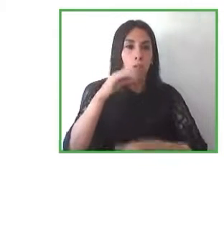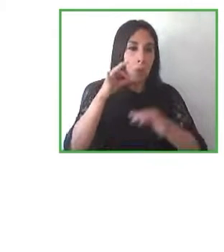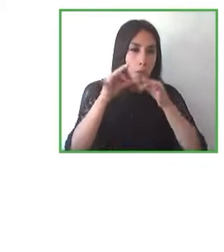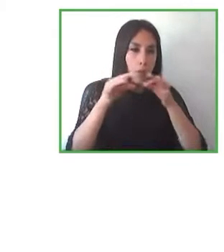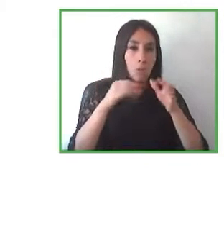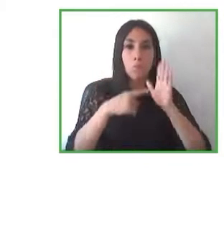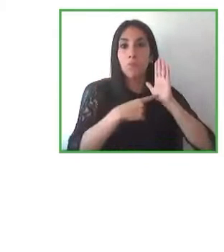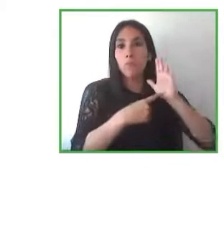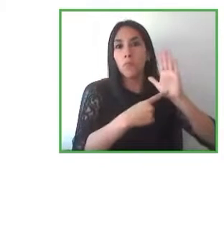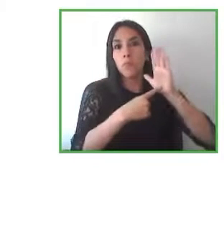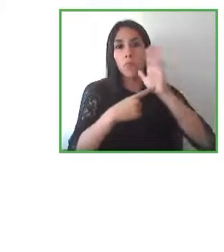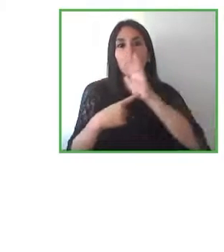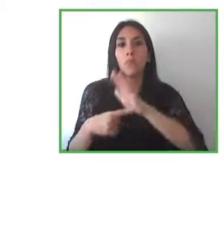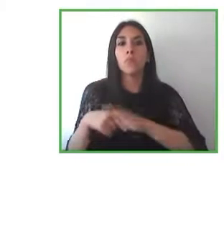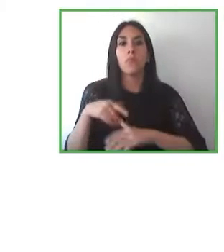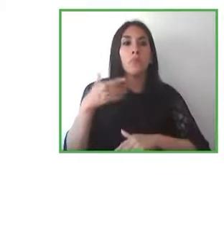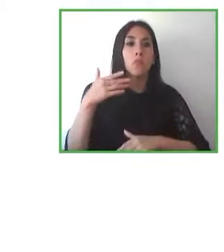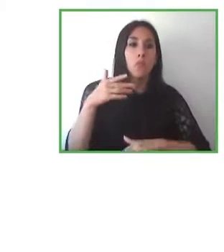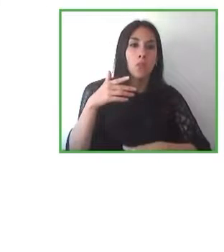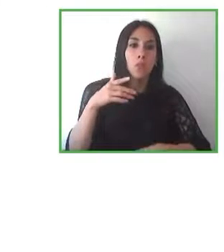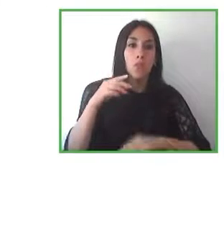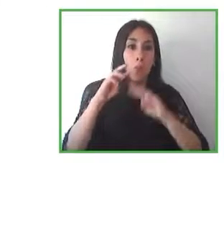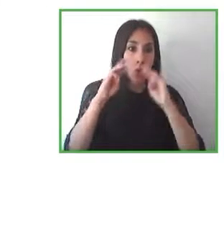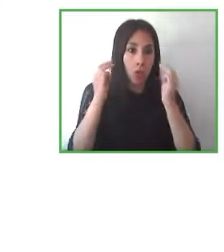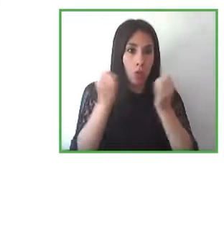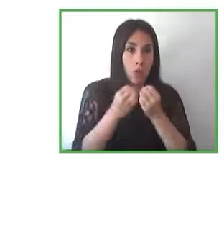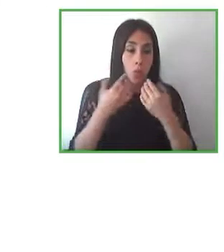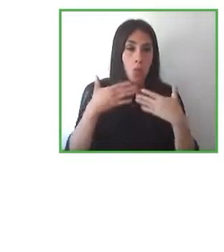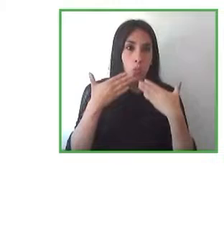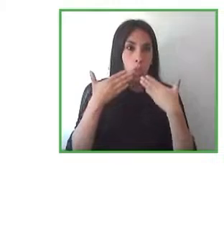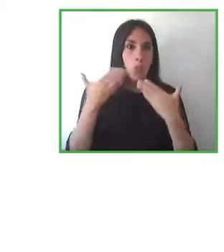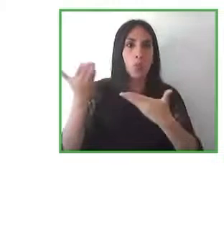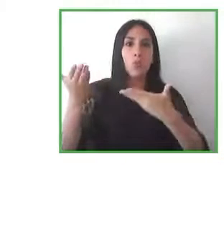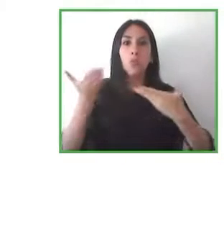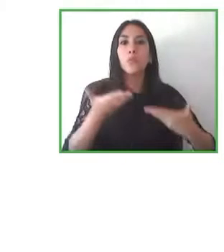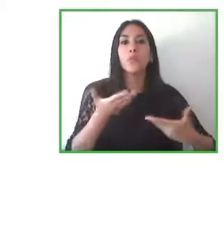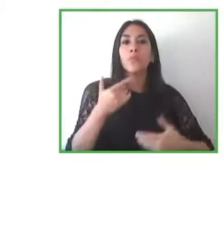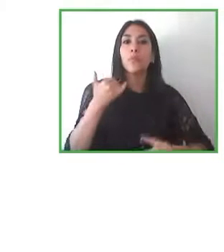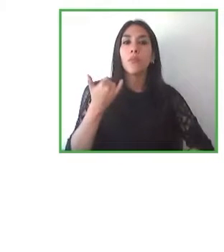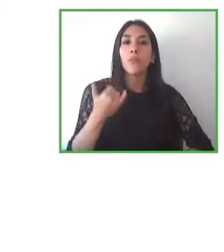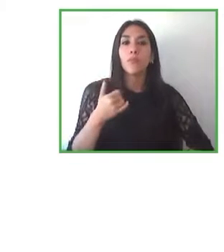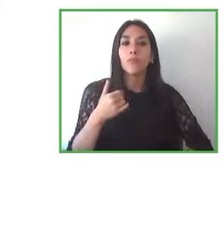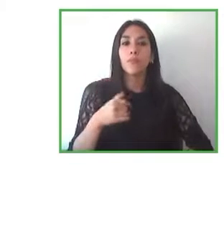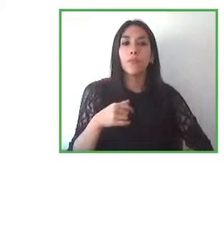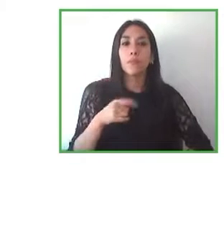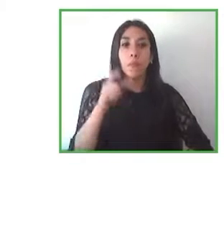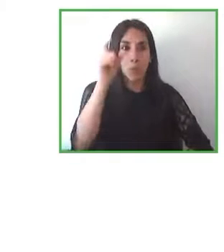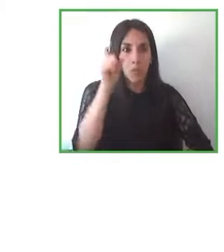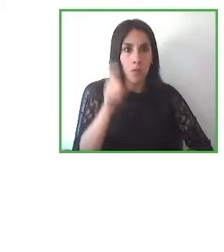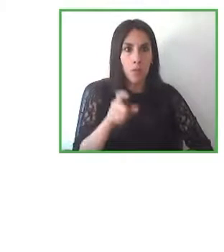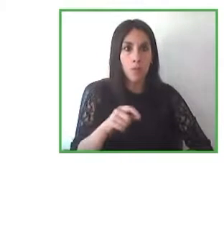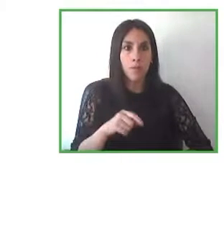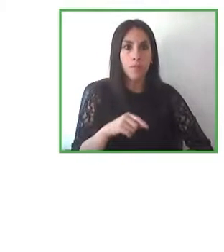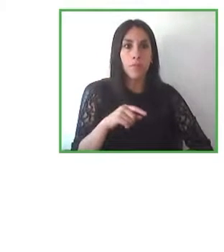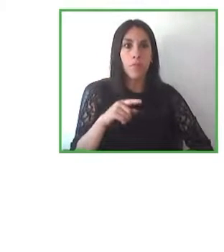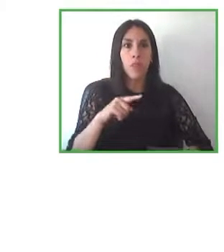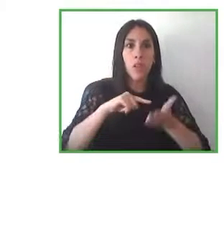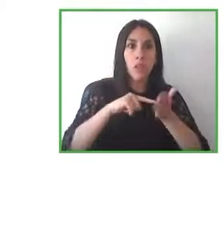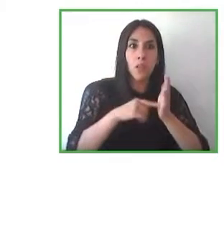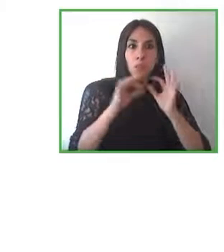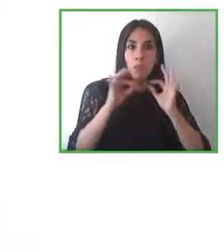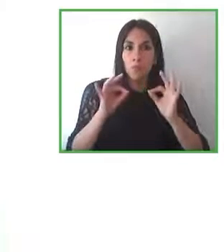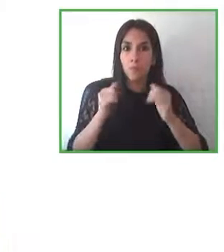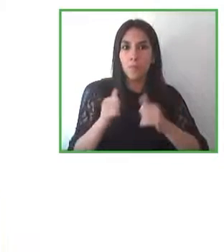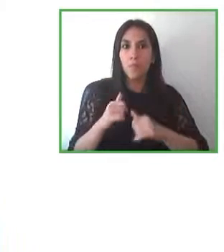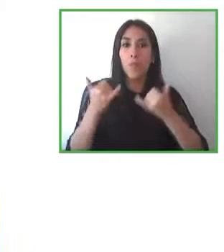especializados muy útiles para todos técnicos y no técnicos vamos a pasar a un bloque de